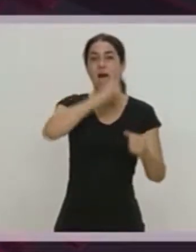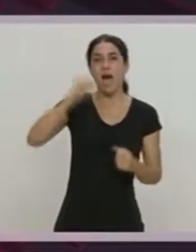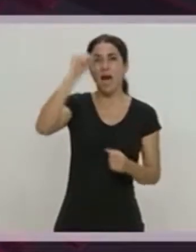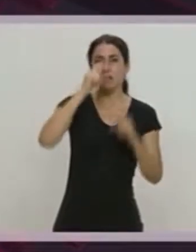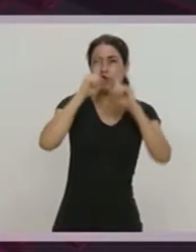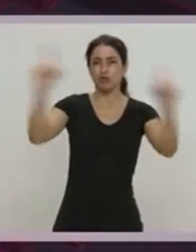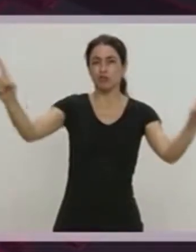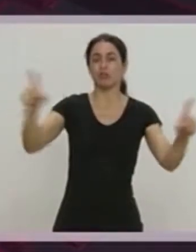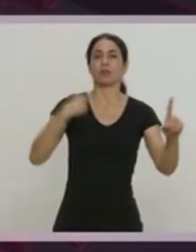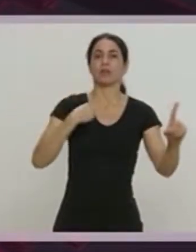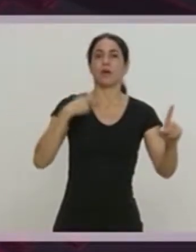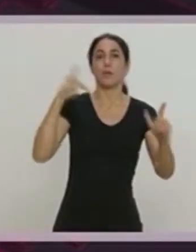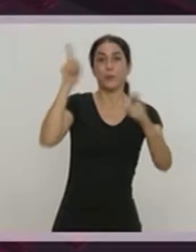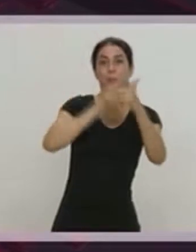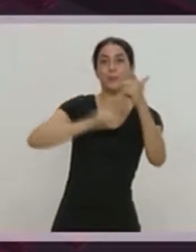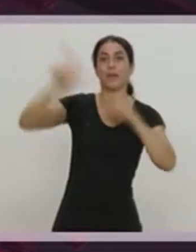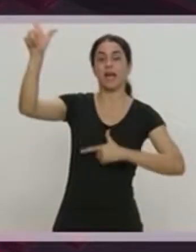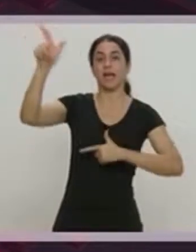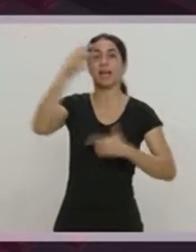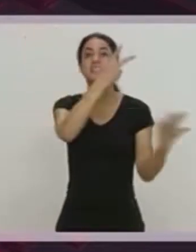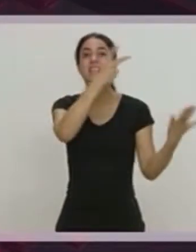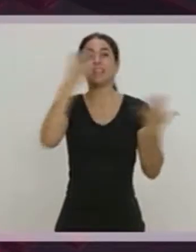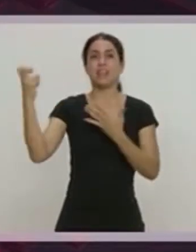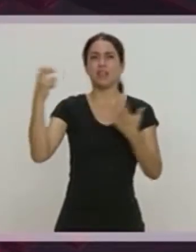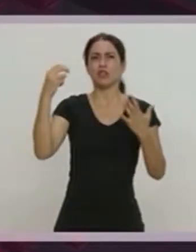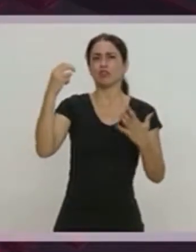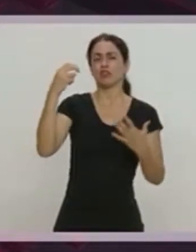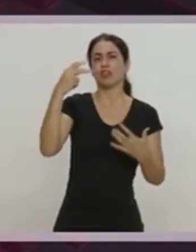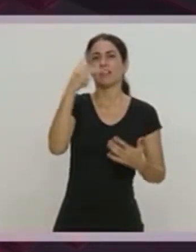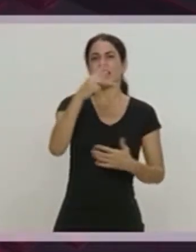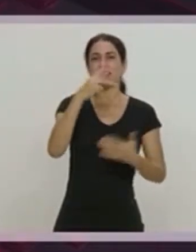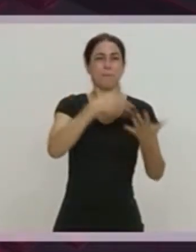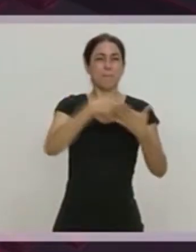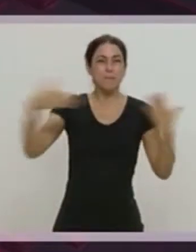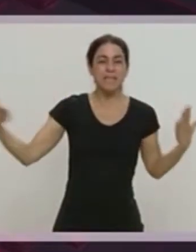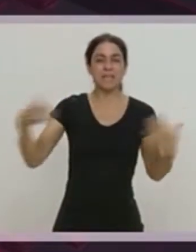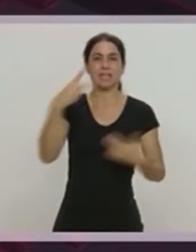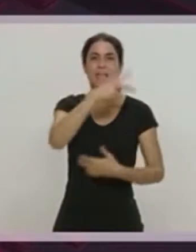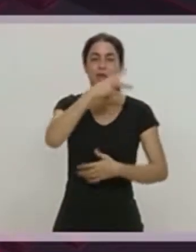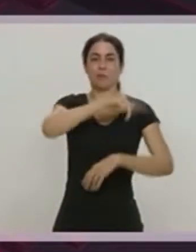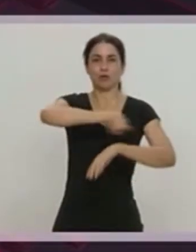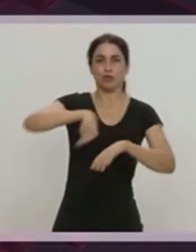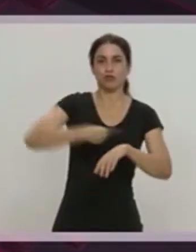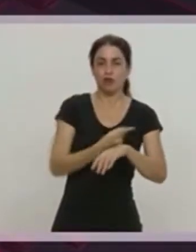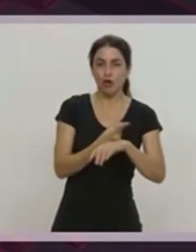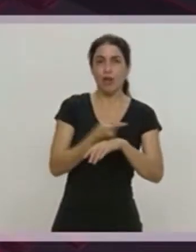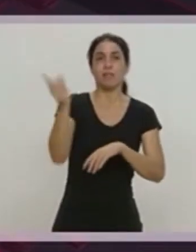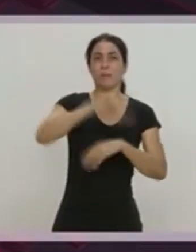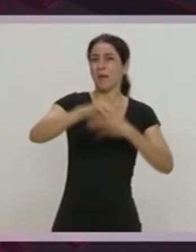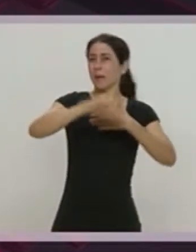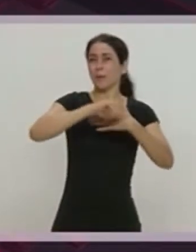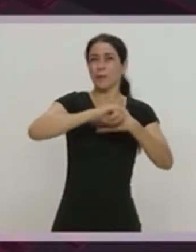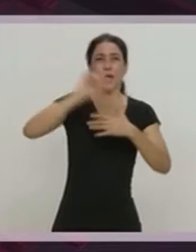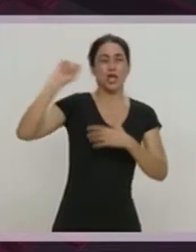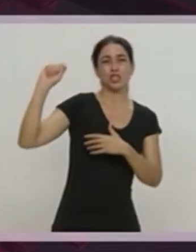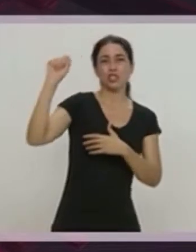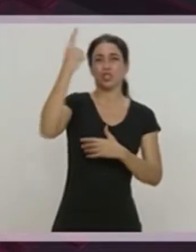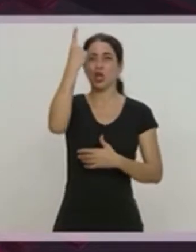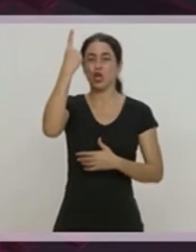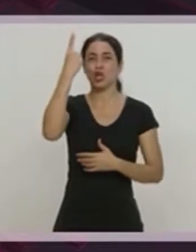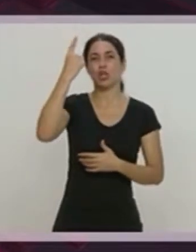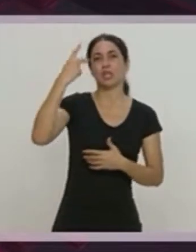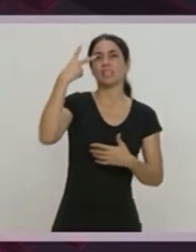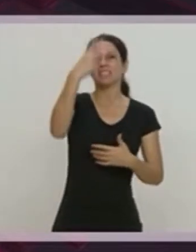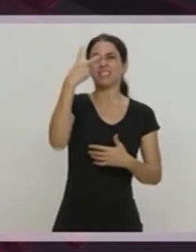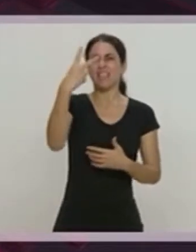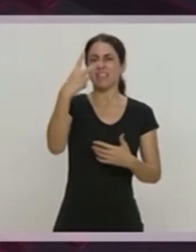700 kilómetros por hora. Se va a acercar también esa sonda a menos de 7 millones de kilómetros del Sol. Va a soportar